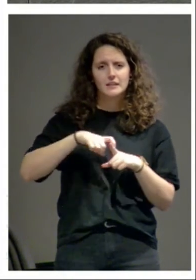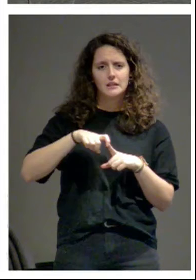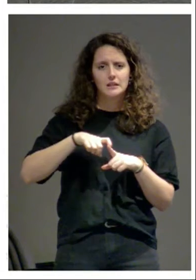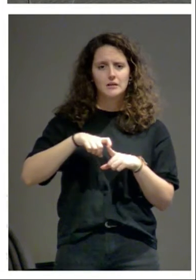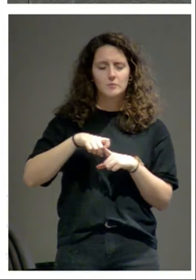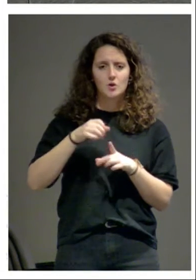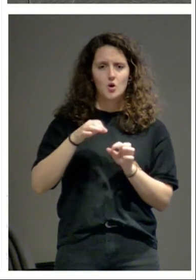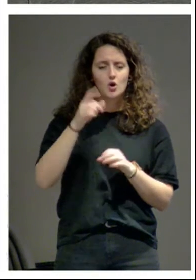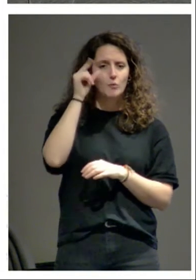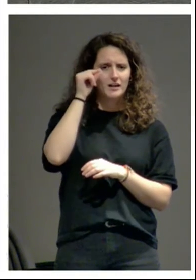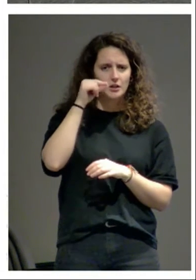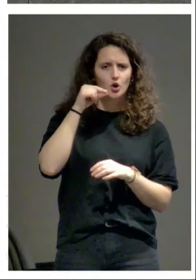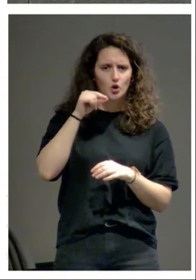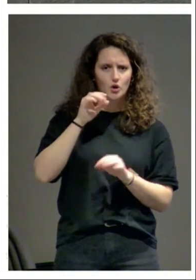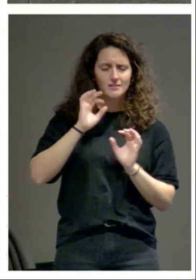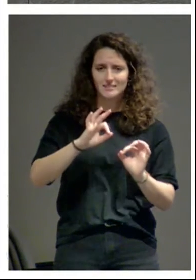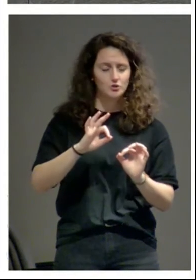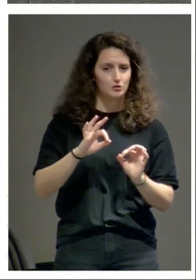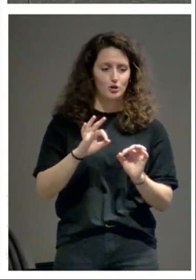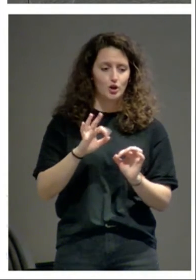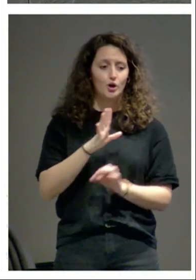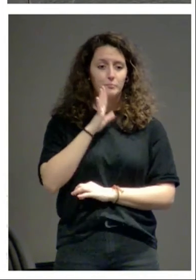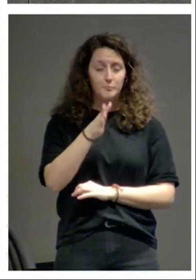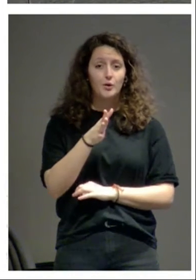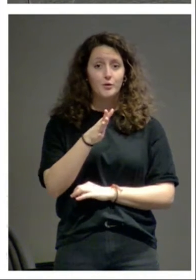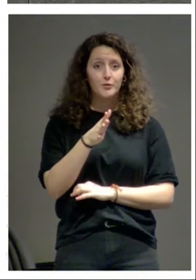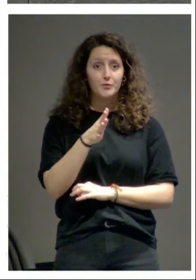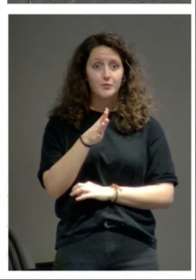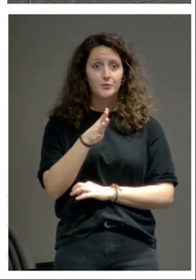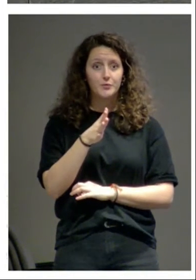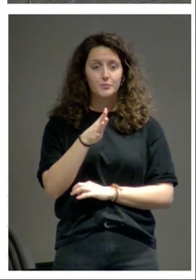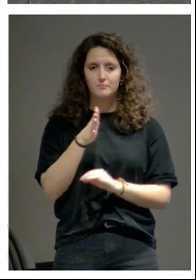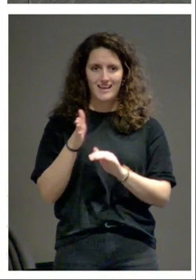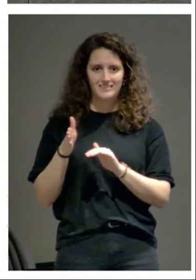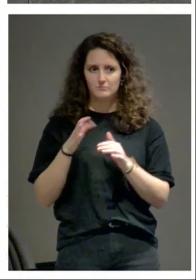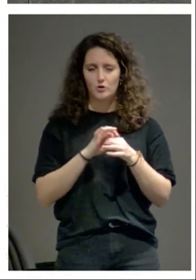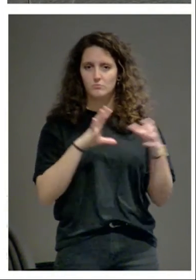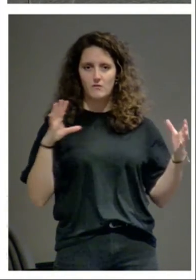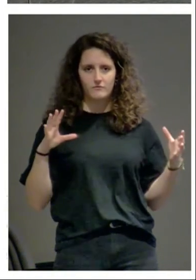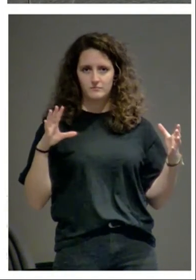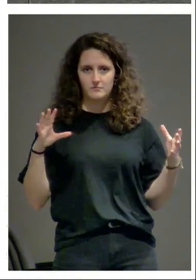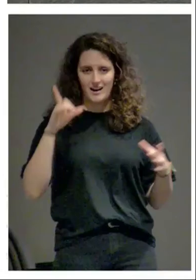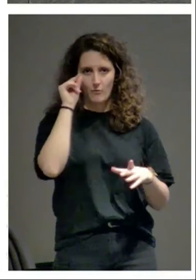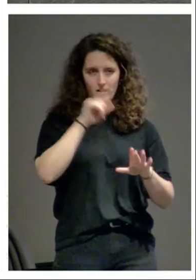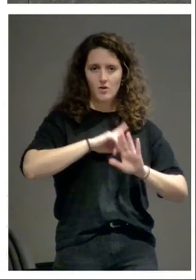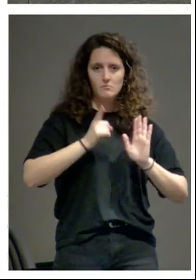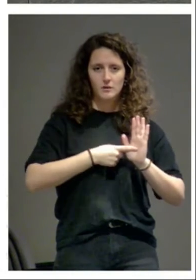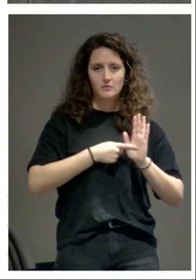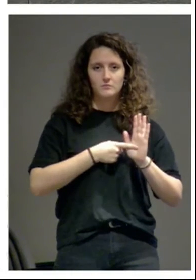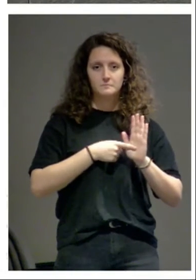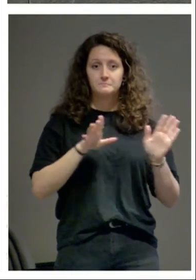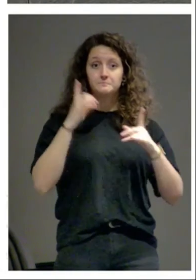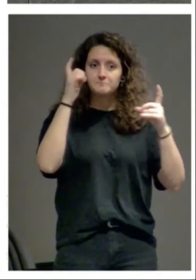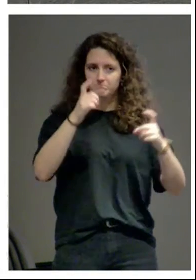del románico pleno sino justamente porque se apartan del aparejo del románico pleno pero con un esfuerzo